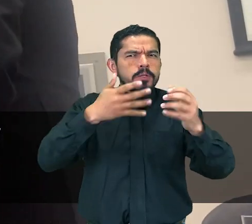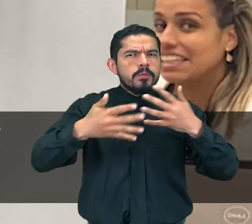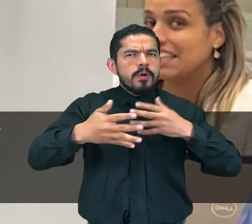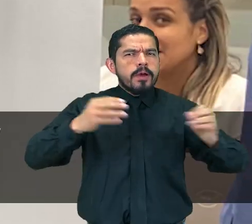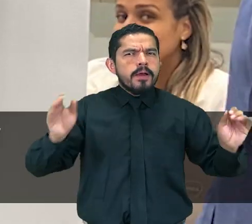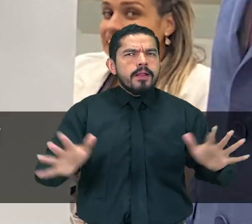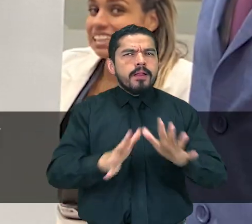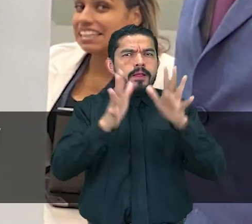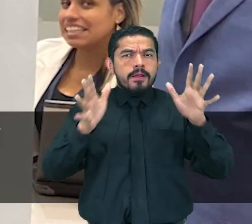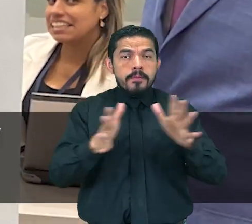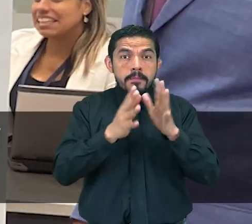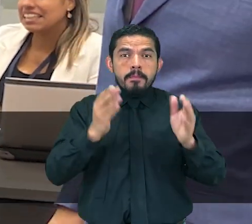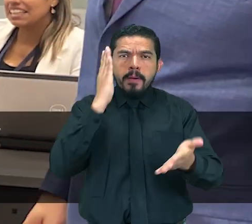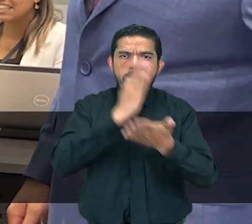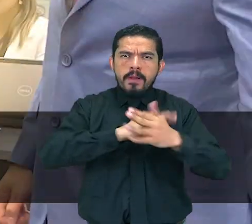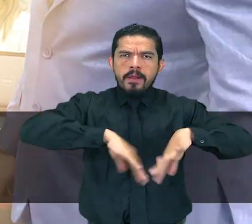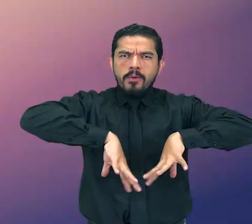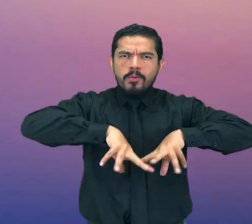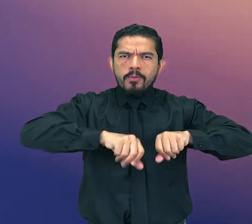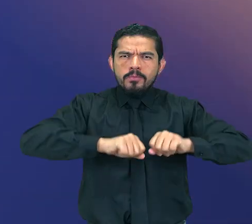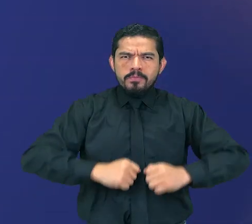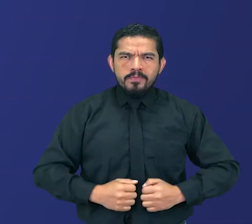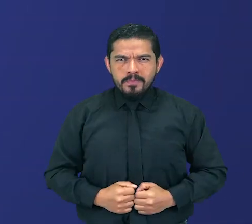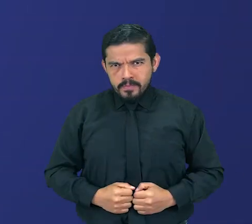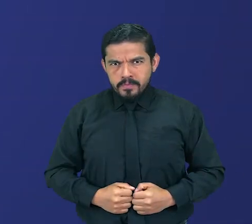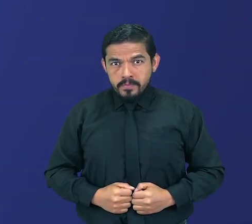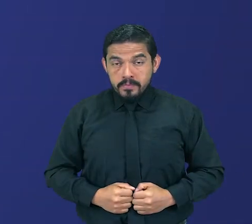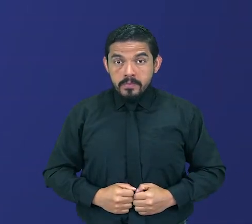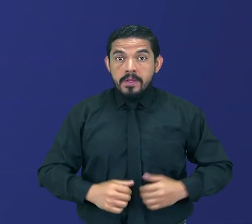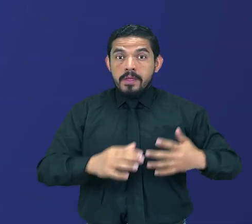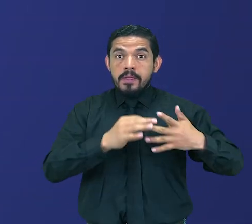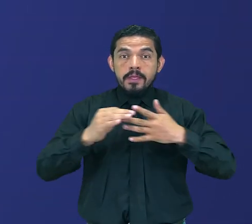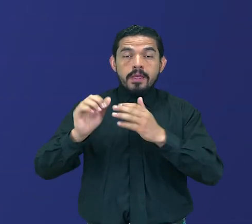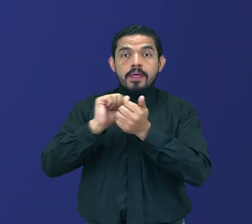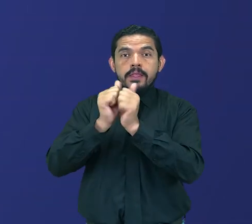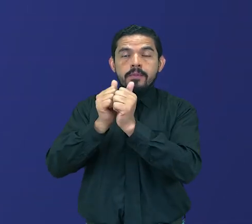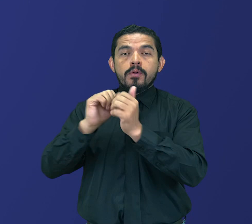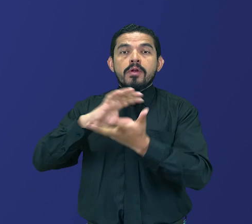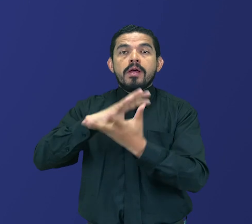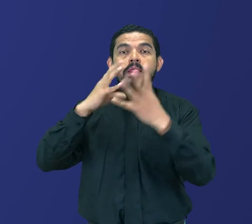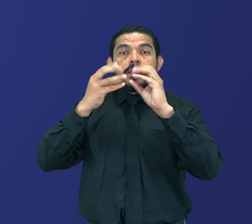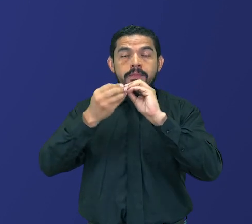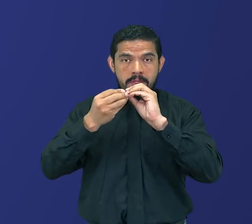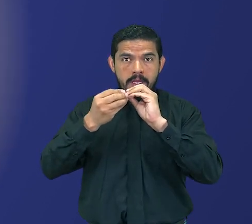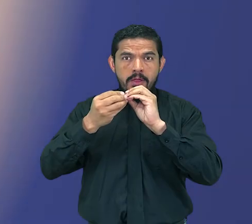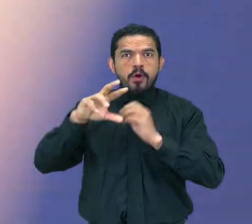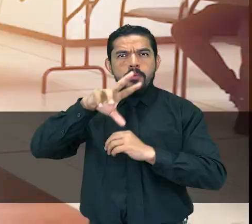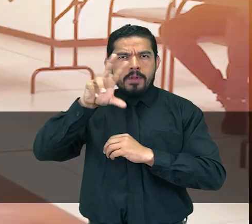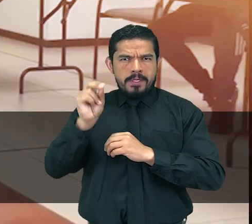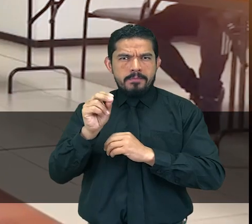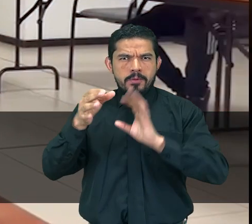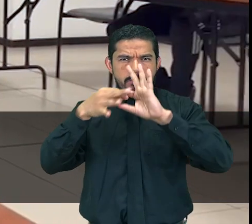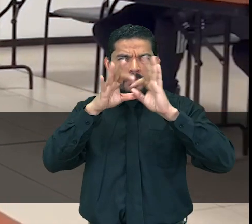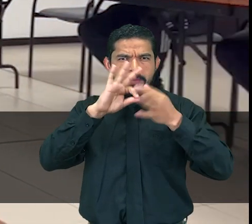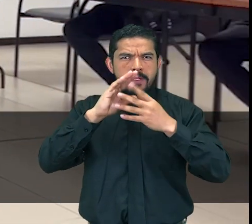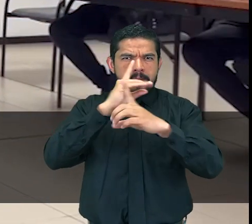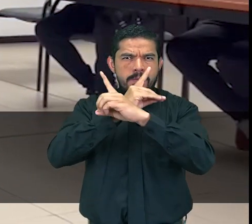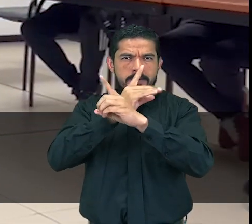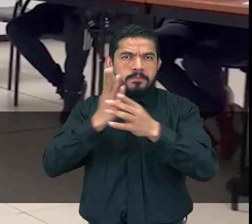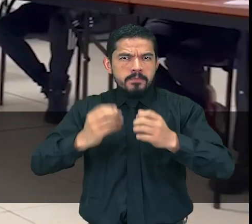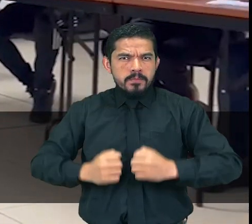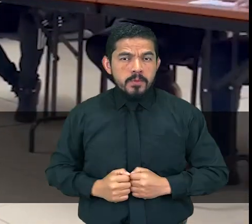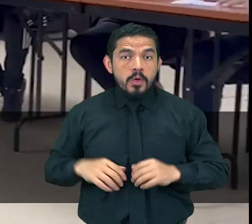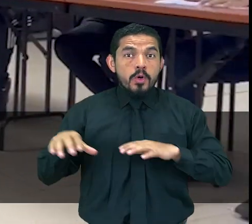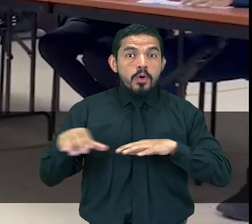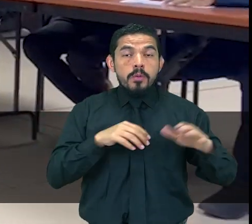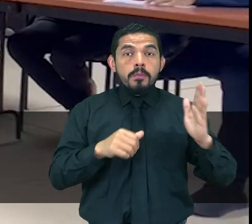transparencia y combatir la corrupción. Guía de Deporte Adaptado y Oparolímpico. En